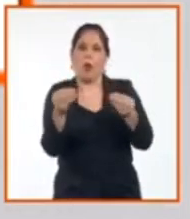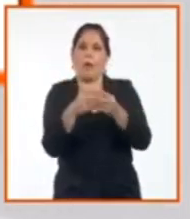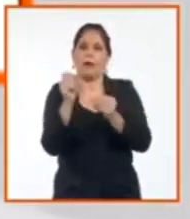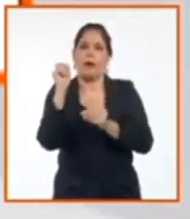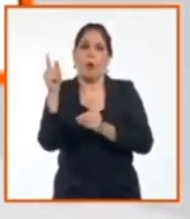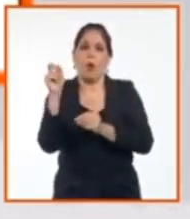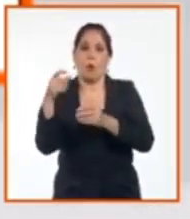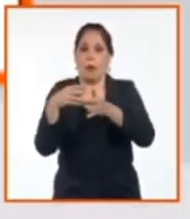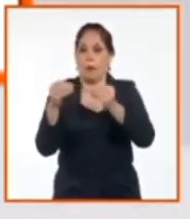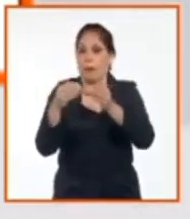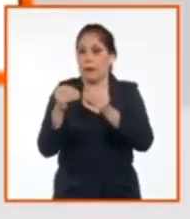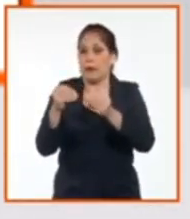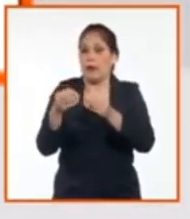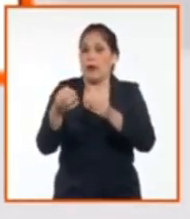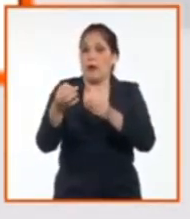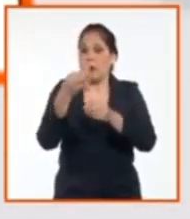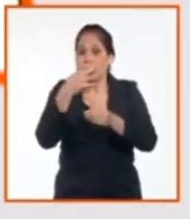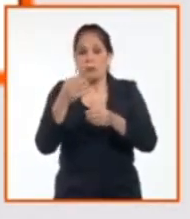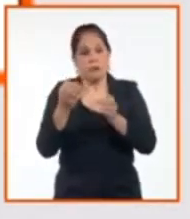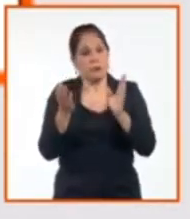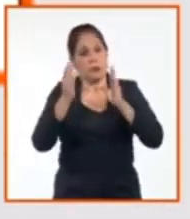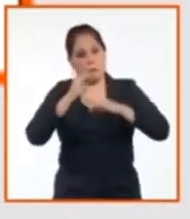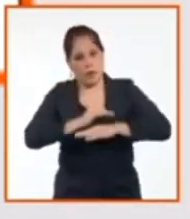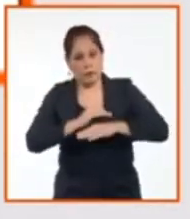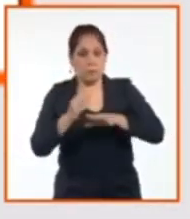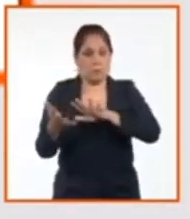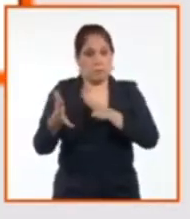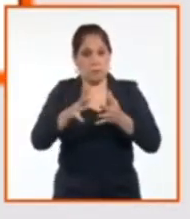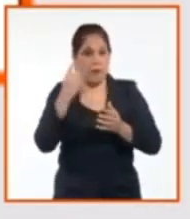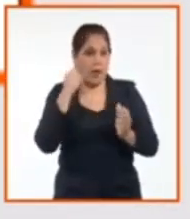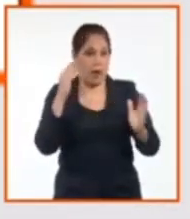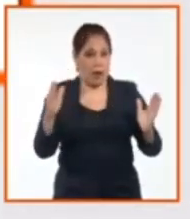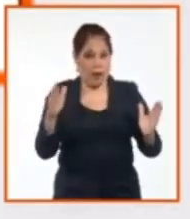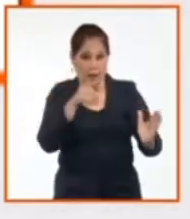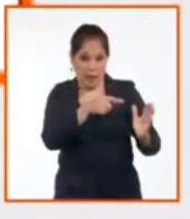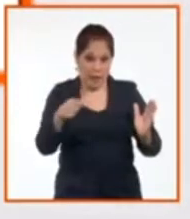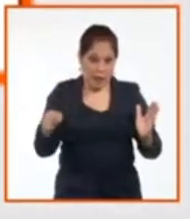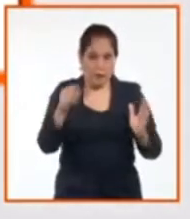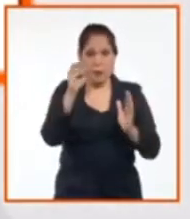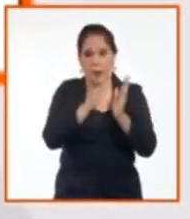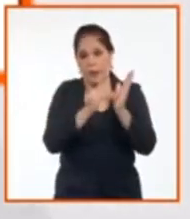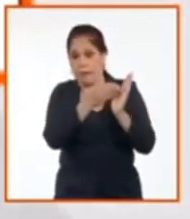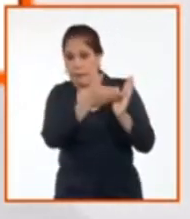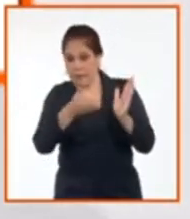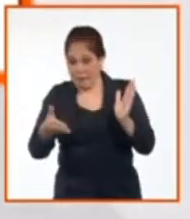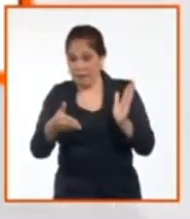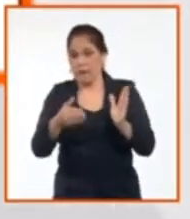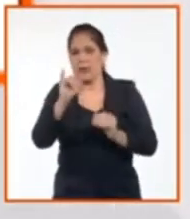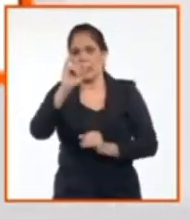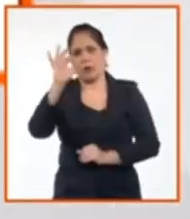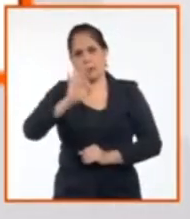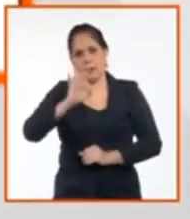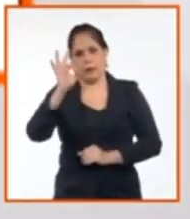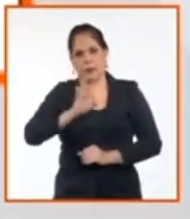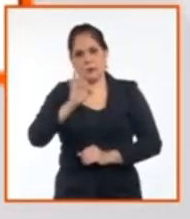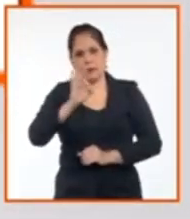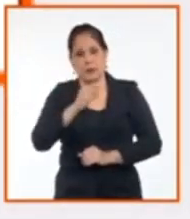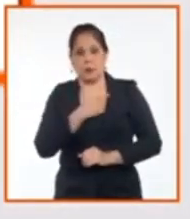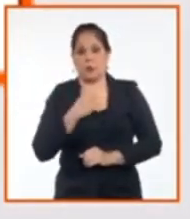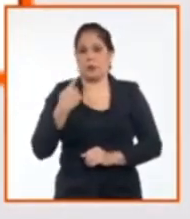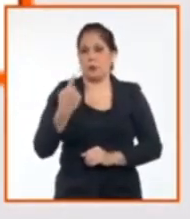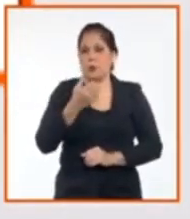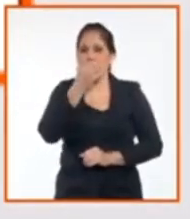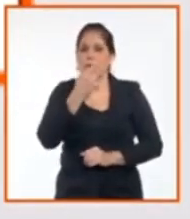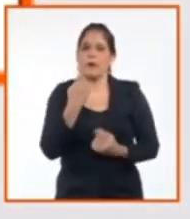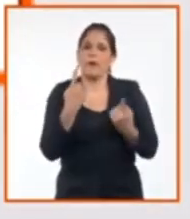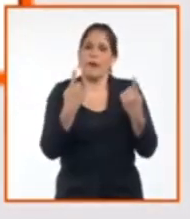hemos hecho un promedio y, digamos, en lo que va de año, en estos primeros meses del año, el 6% de los medicamentos que quedado en falta. En